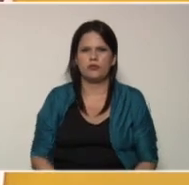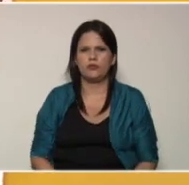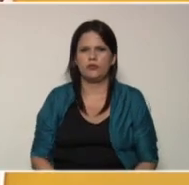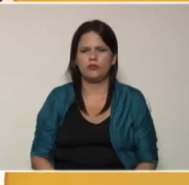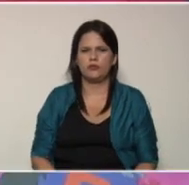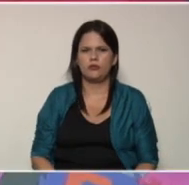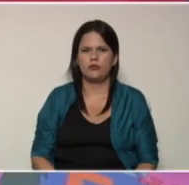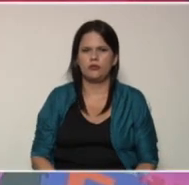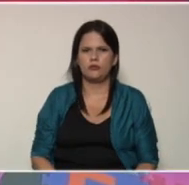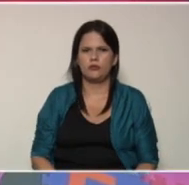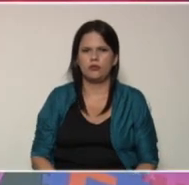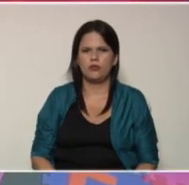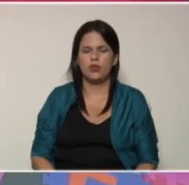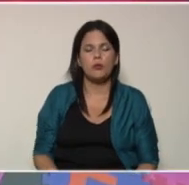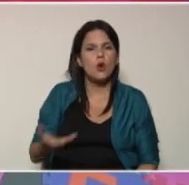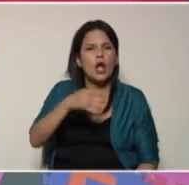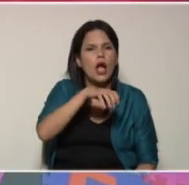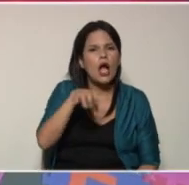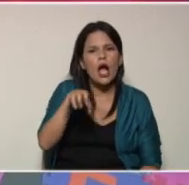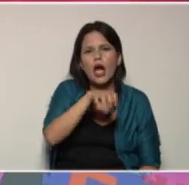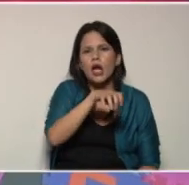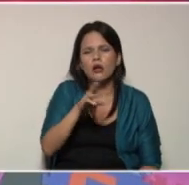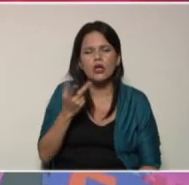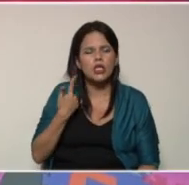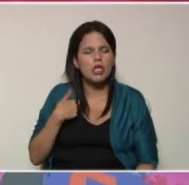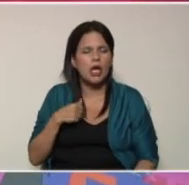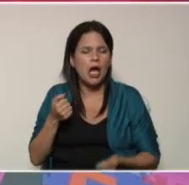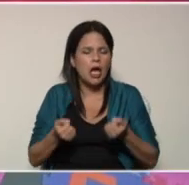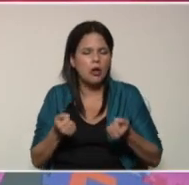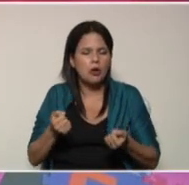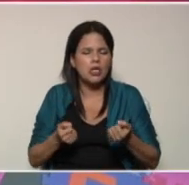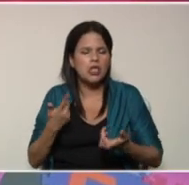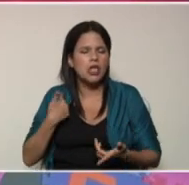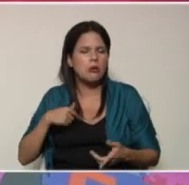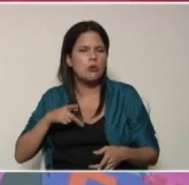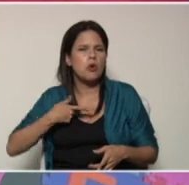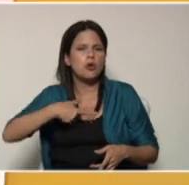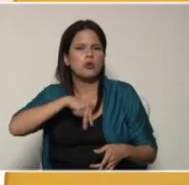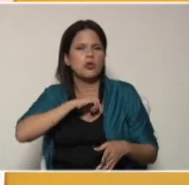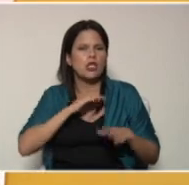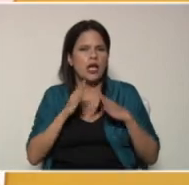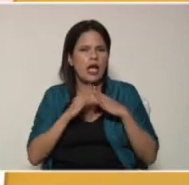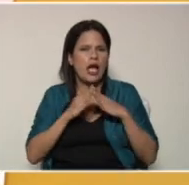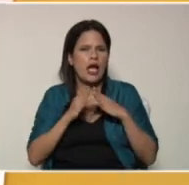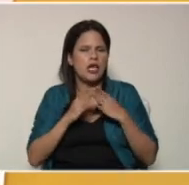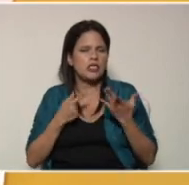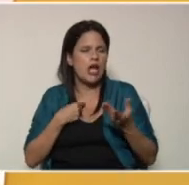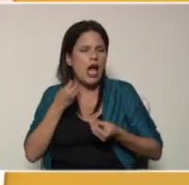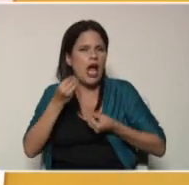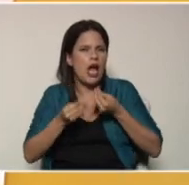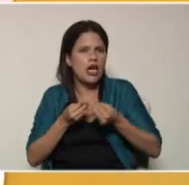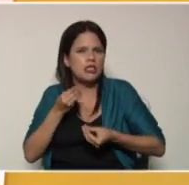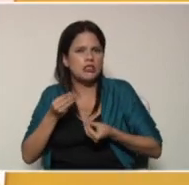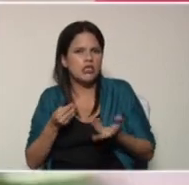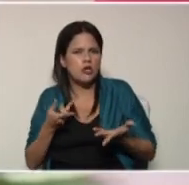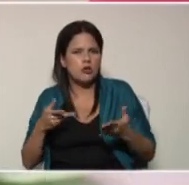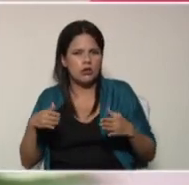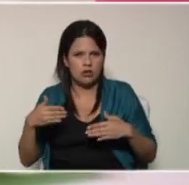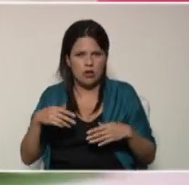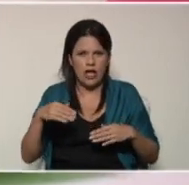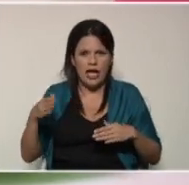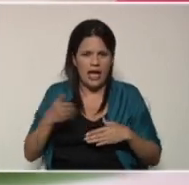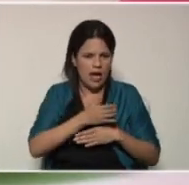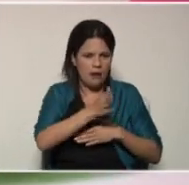los carritos que tenemos en nuestras casas, hacer unas pistas en el piso y poder interactuar